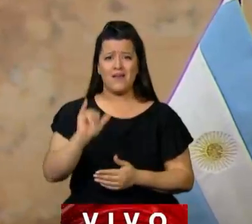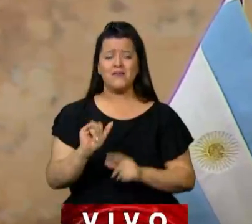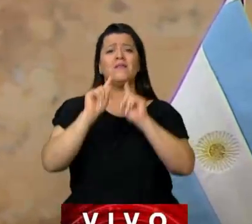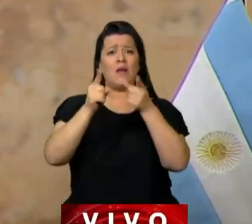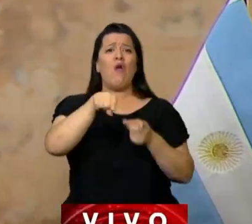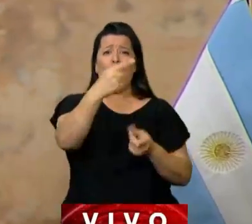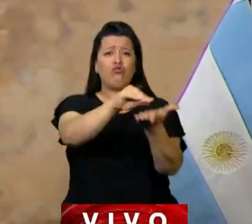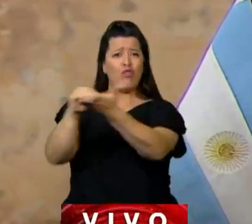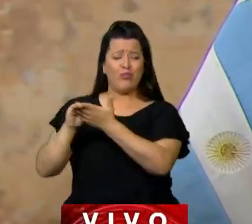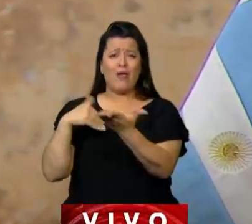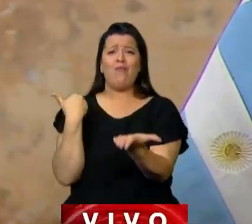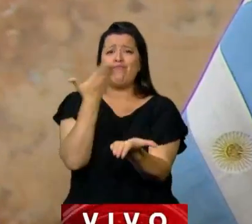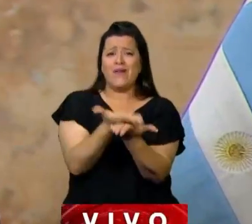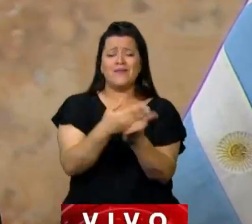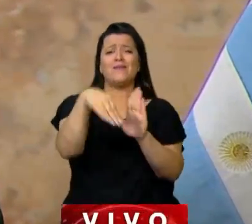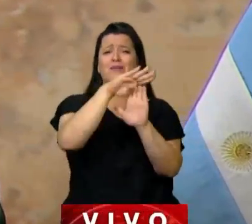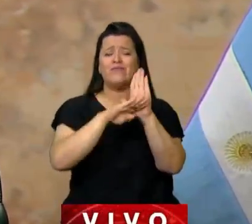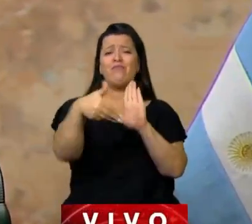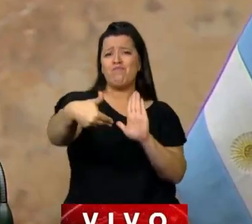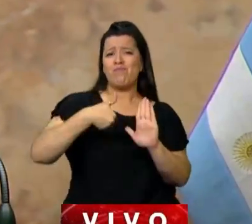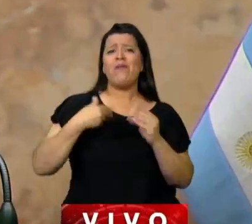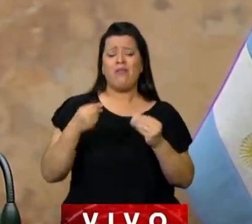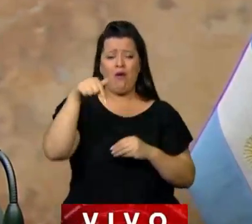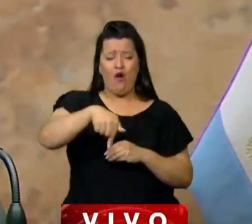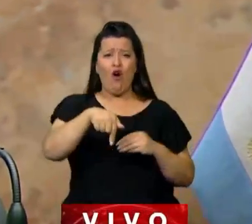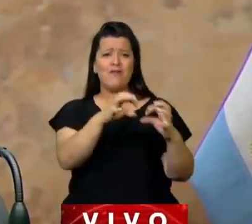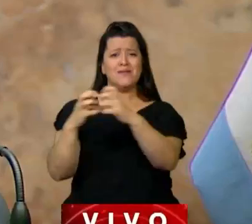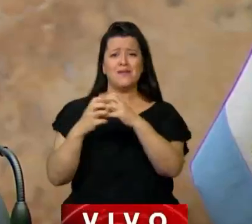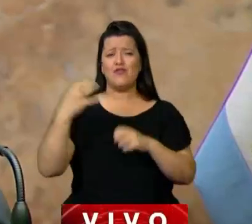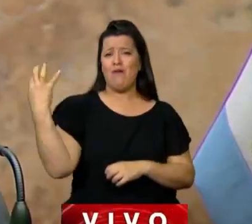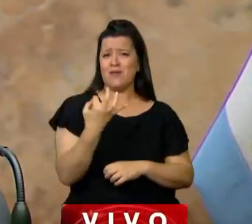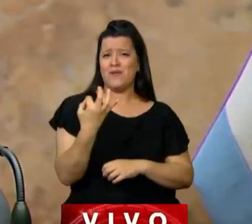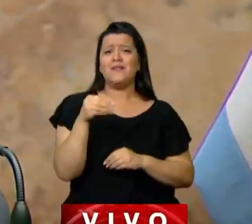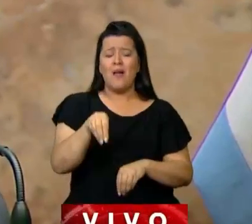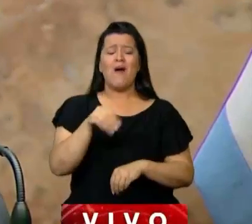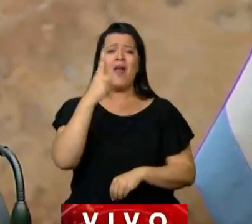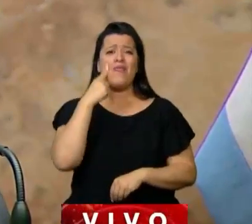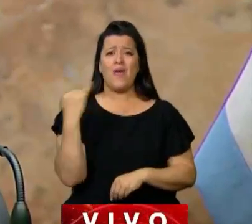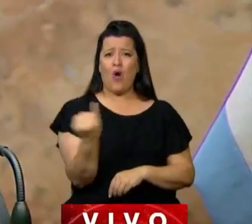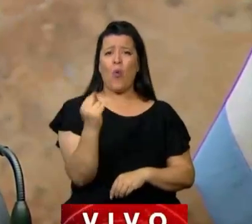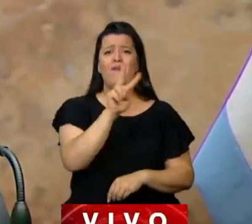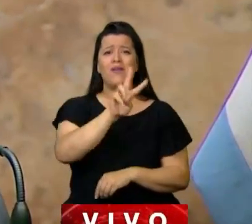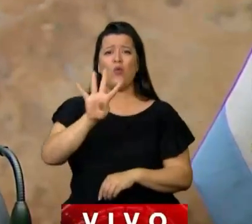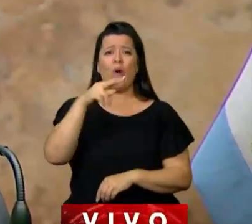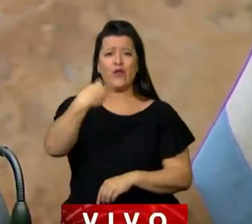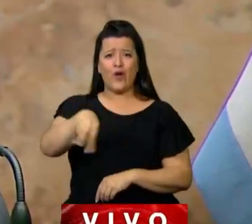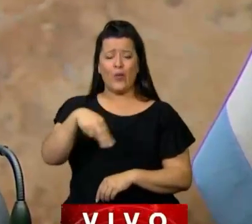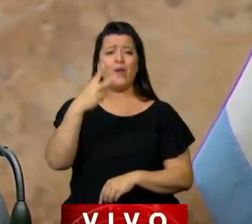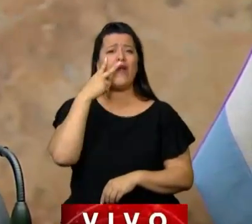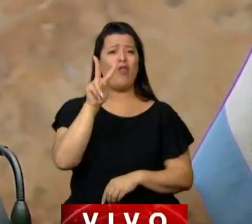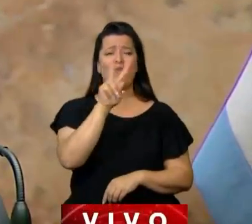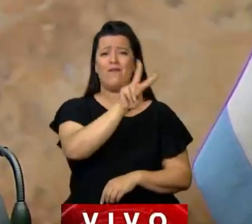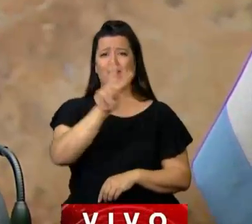diputadas y diputados, por la que se solicita la realización de una sesión especial para el día jueves 24 de noviembre de